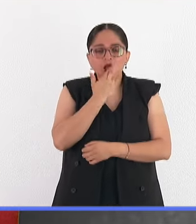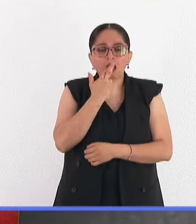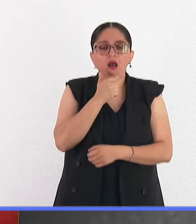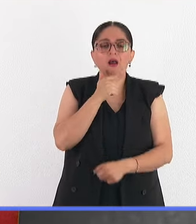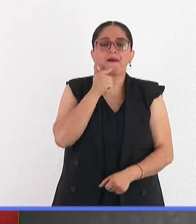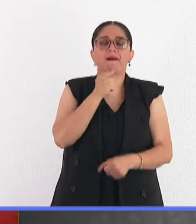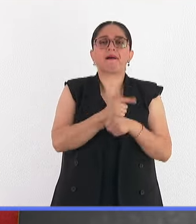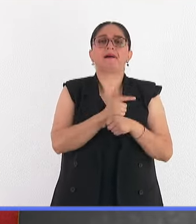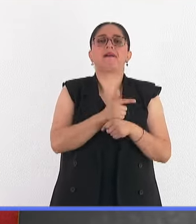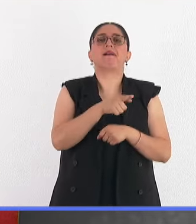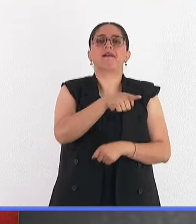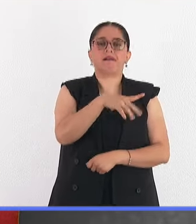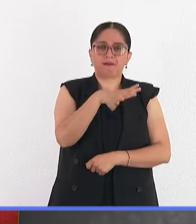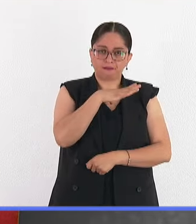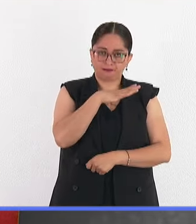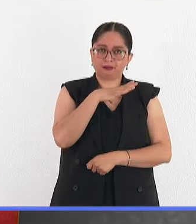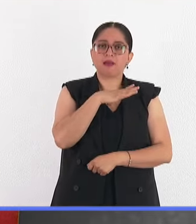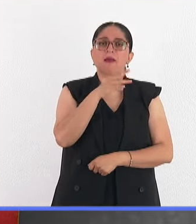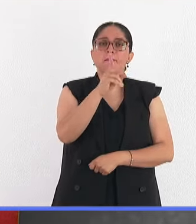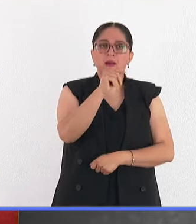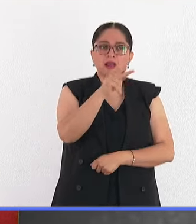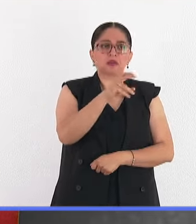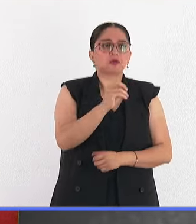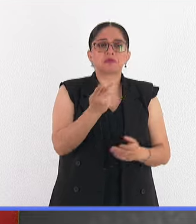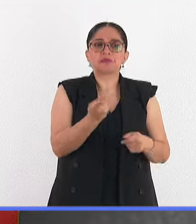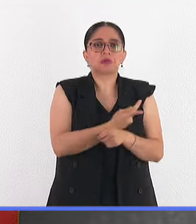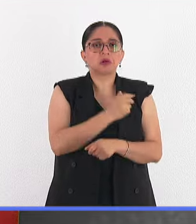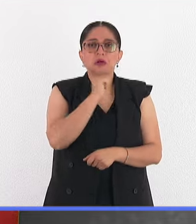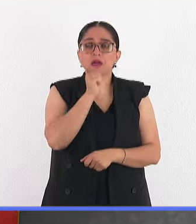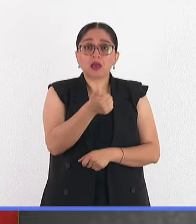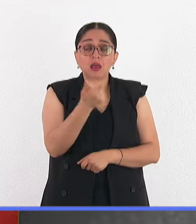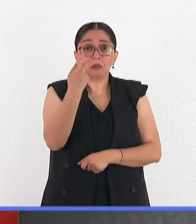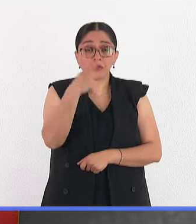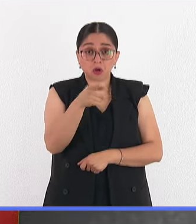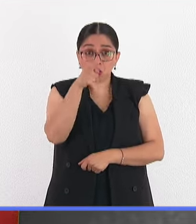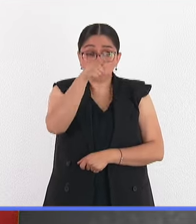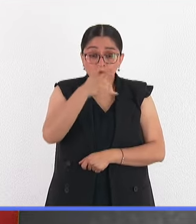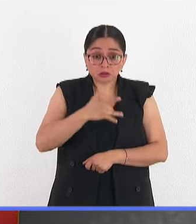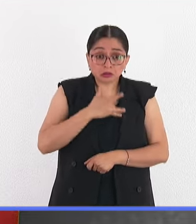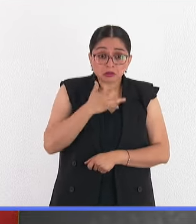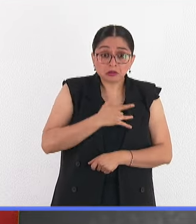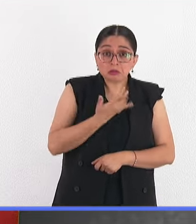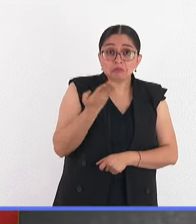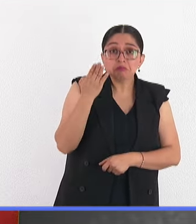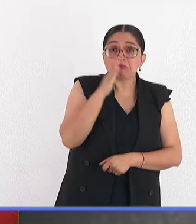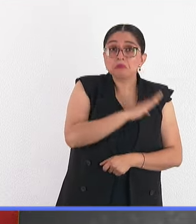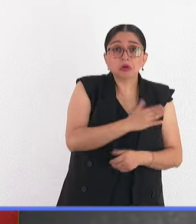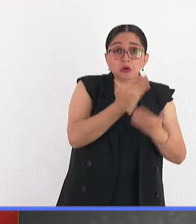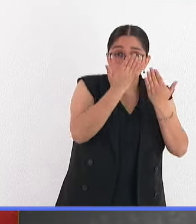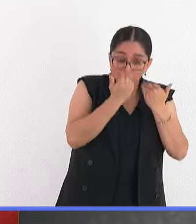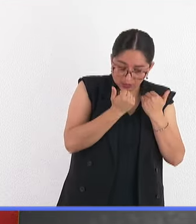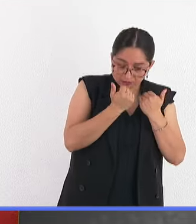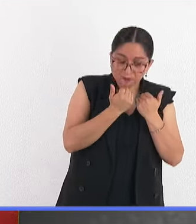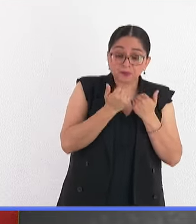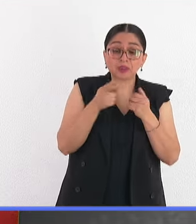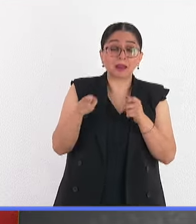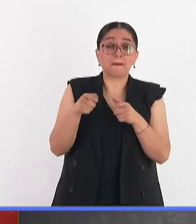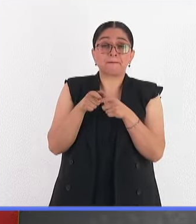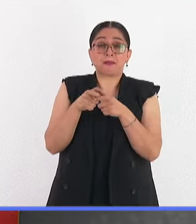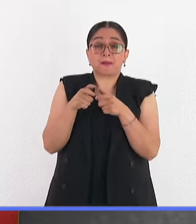sabemos que hay respuesta inmune contra el parásito, pero no hay síntomas clínicos. Cuando estos se desarrollan es